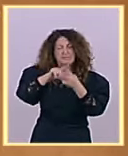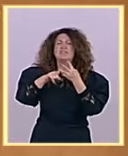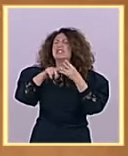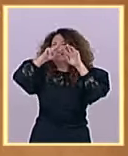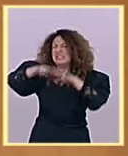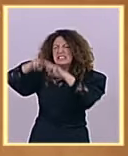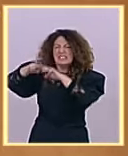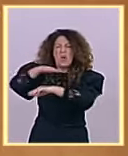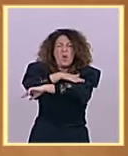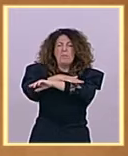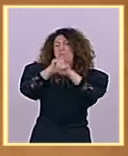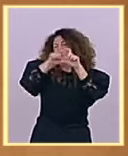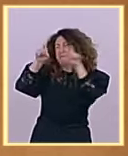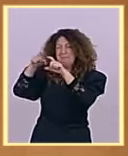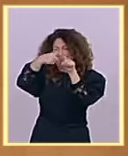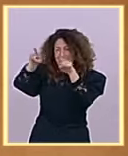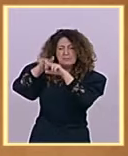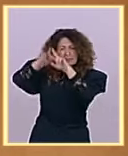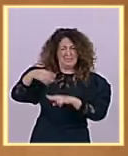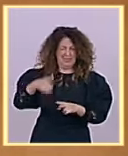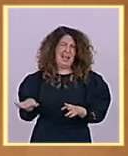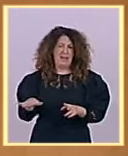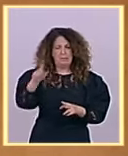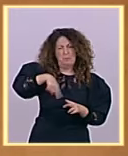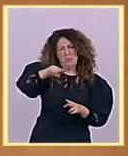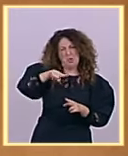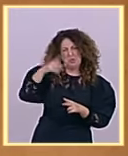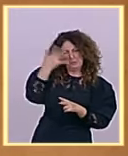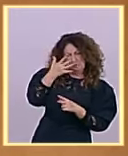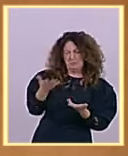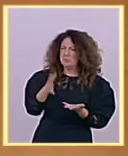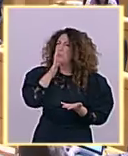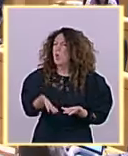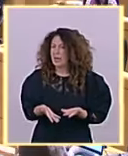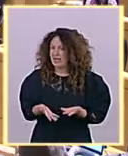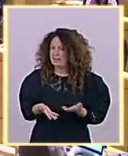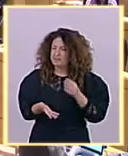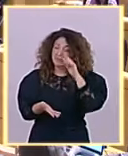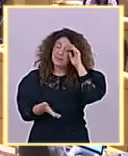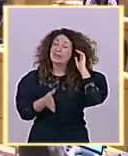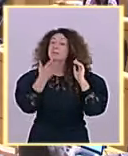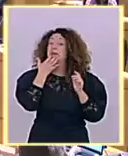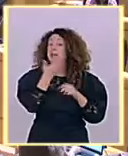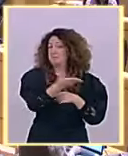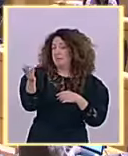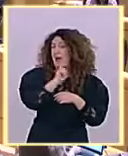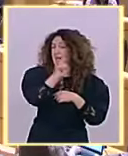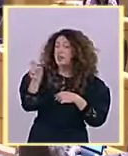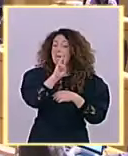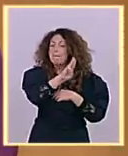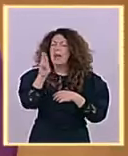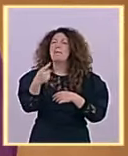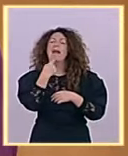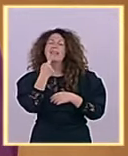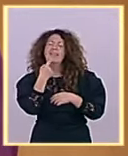Señorías del resto de la Cámara, que cuando el Partido Popular habla de auditar las cuentas públicas y habla, como habló el